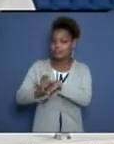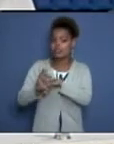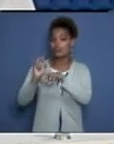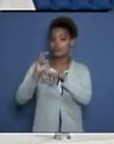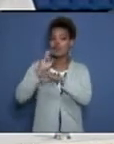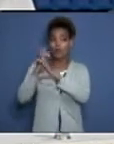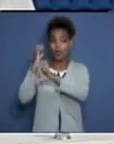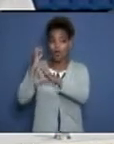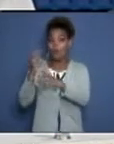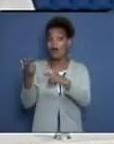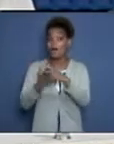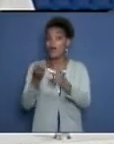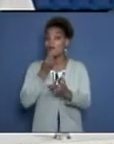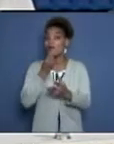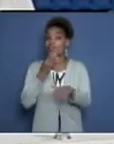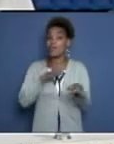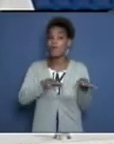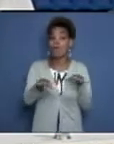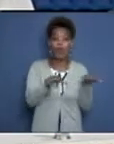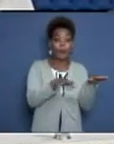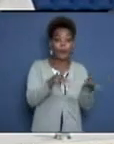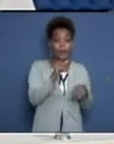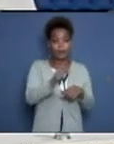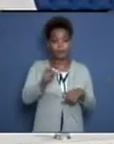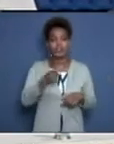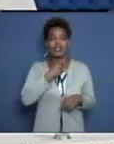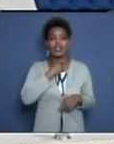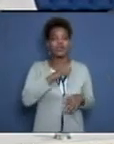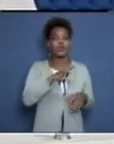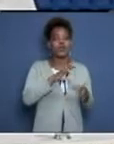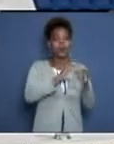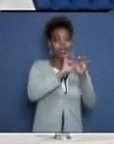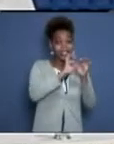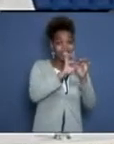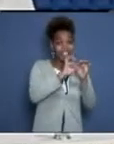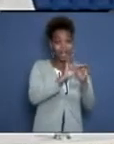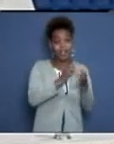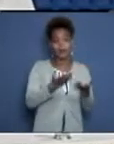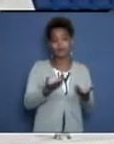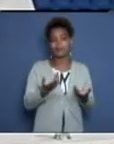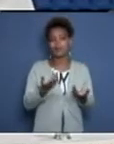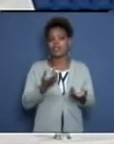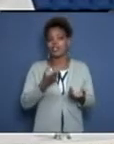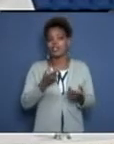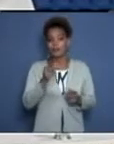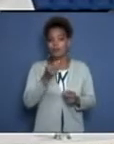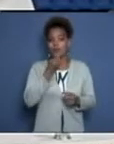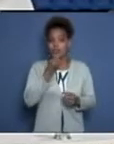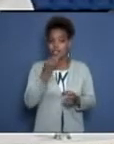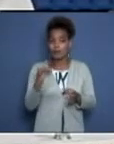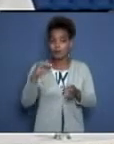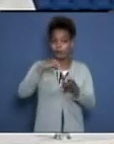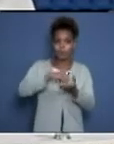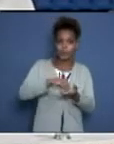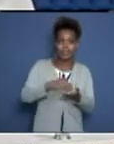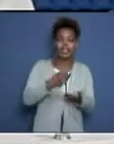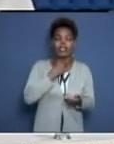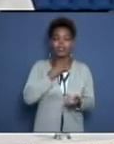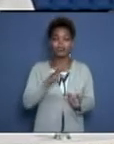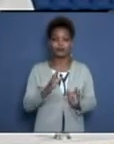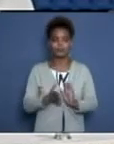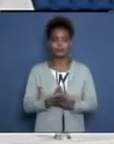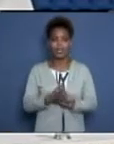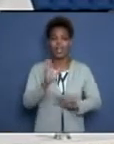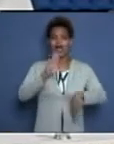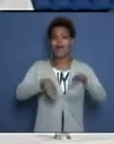riesgo y de moderado riesgo. decir, para el paciente grave, con estos transportistas nosotros podemos trasladar a todo el paciente que pueda deambular. Es decir, a